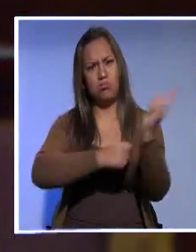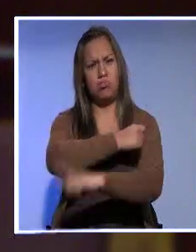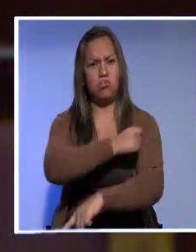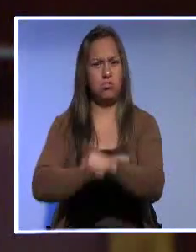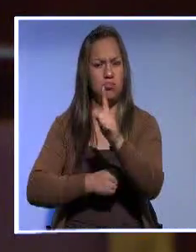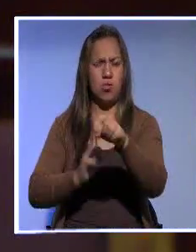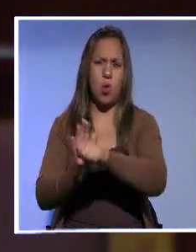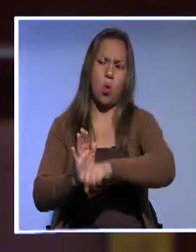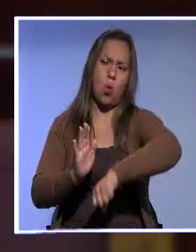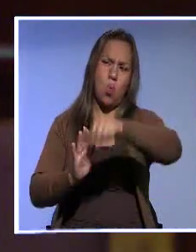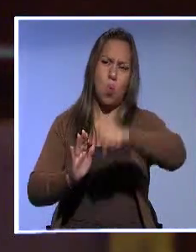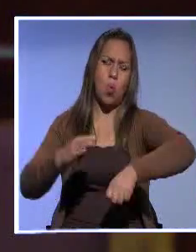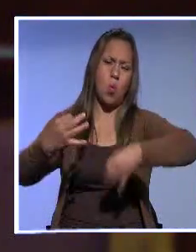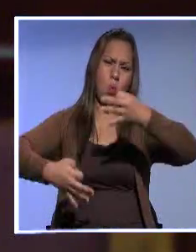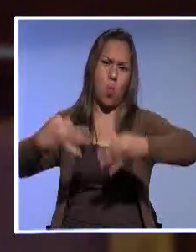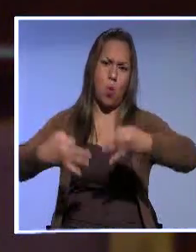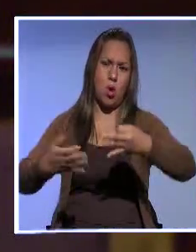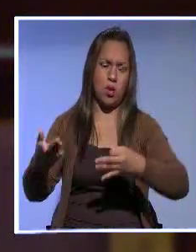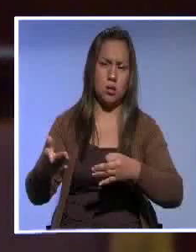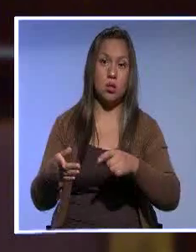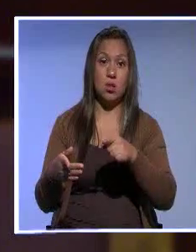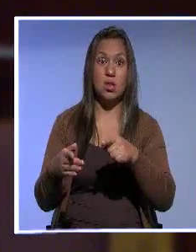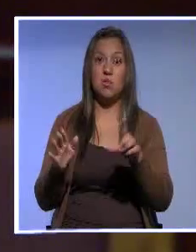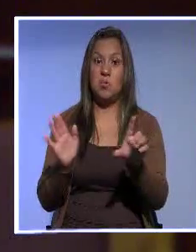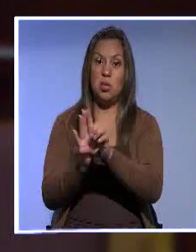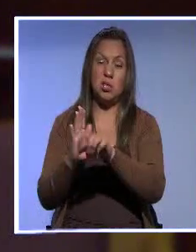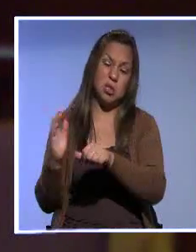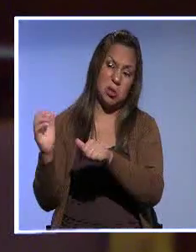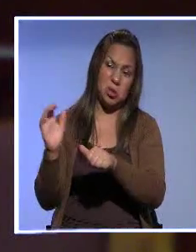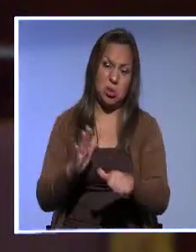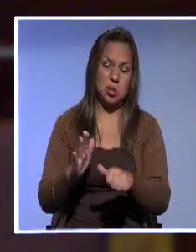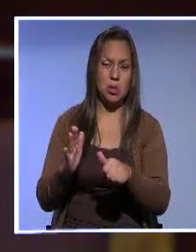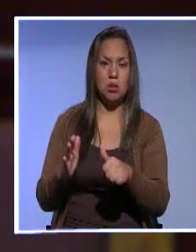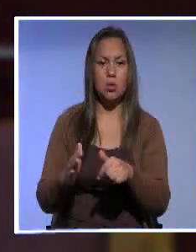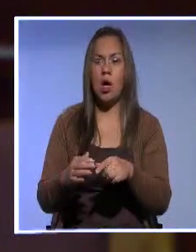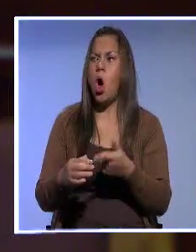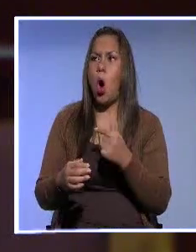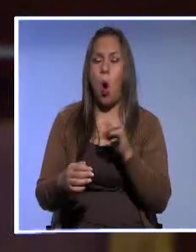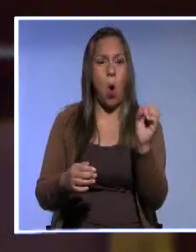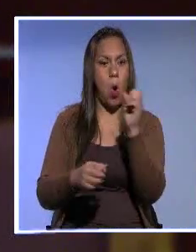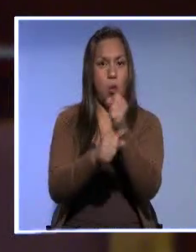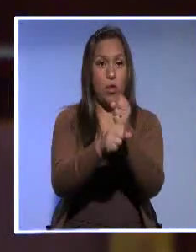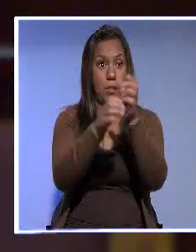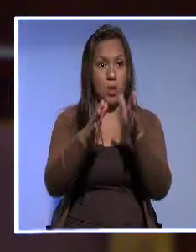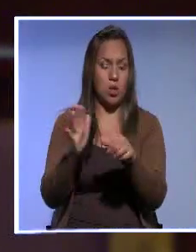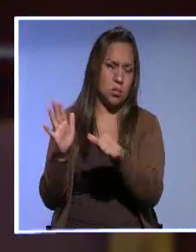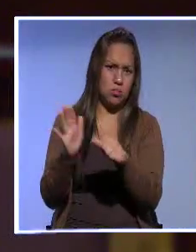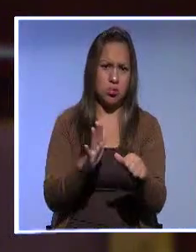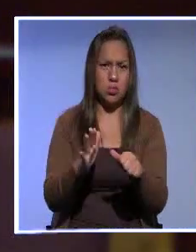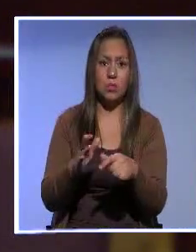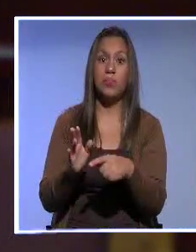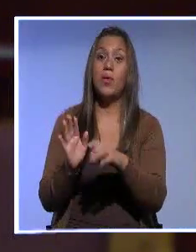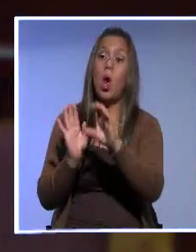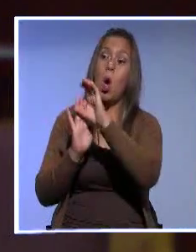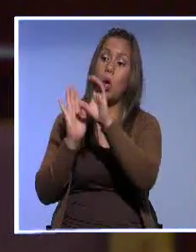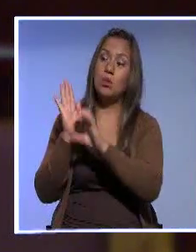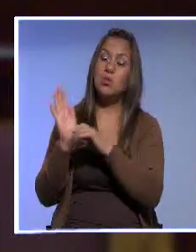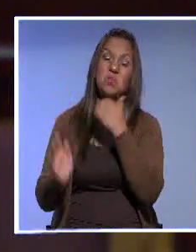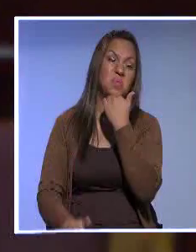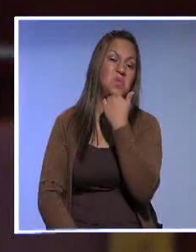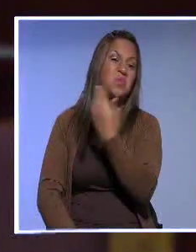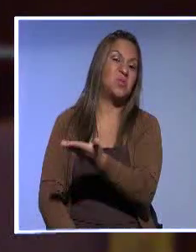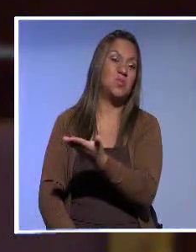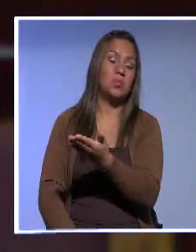lesionan los derechos de los trabajadores o también derechos que están estipulados en la Constitución o en convenios